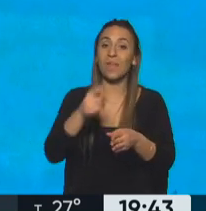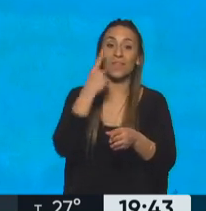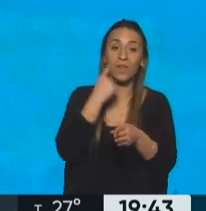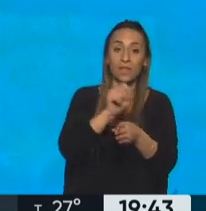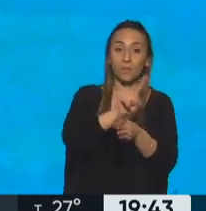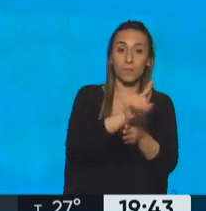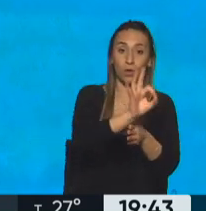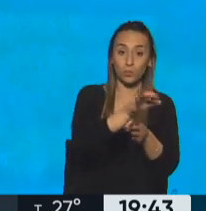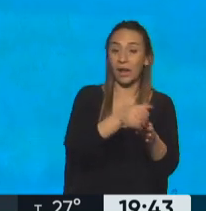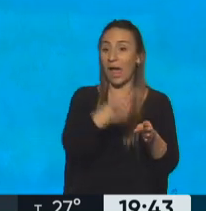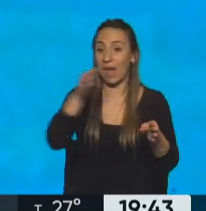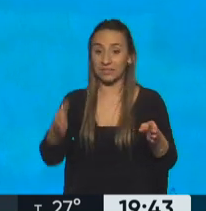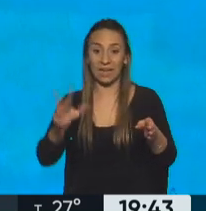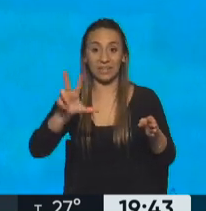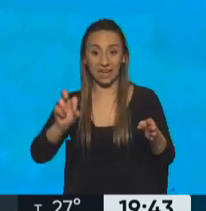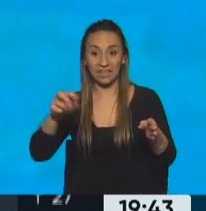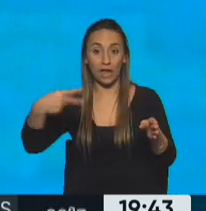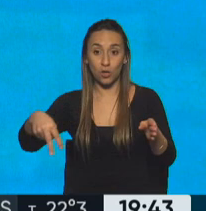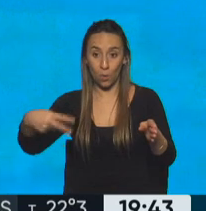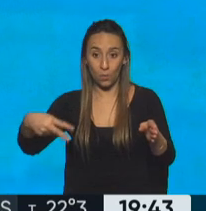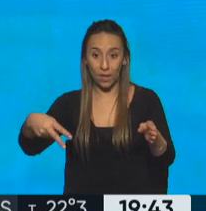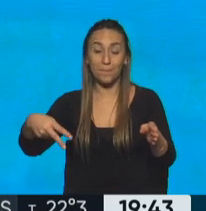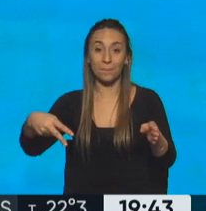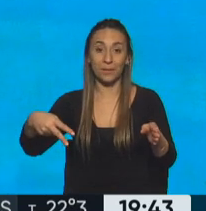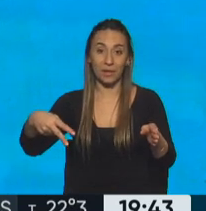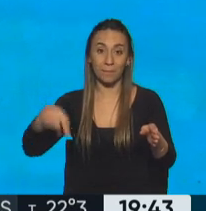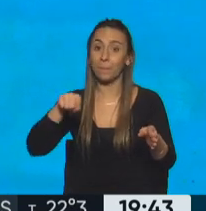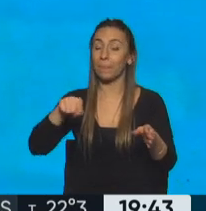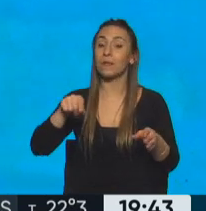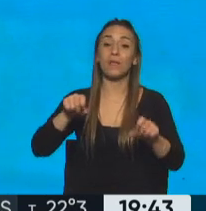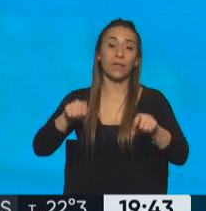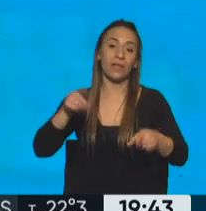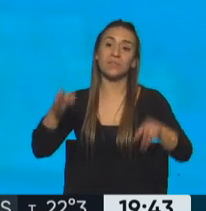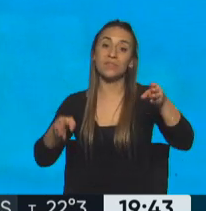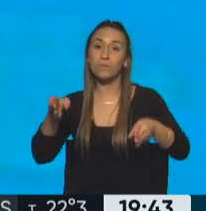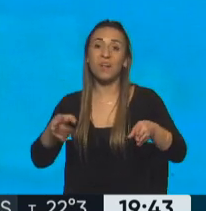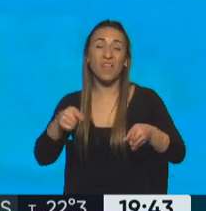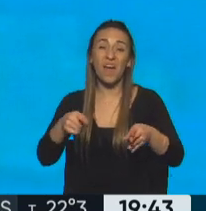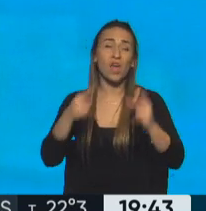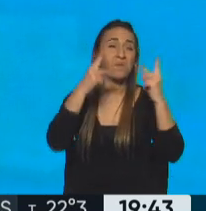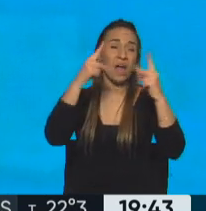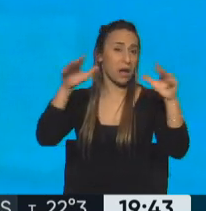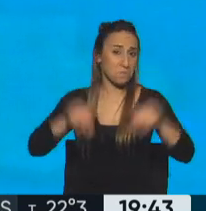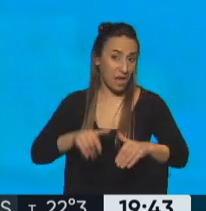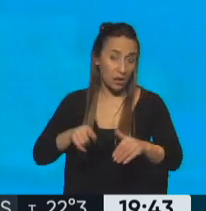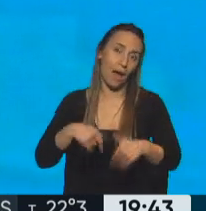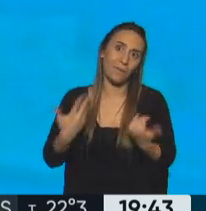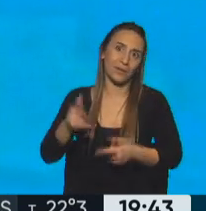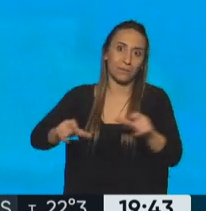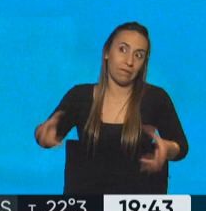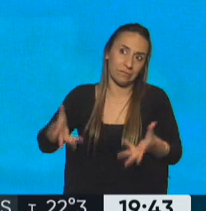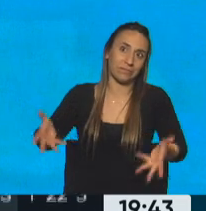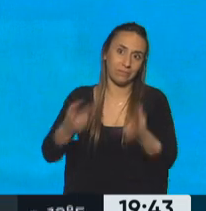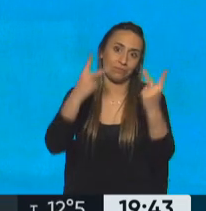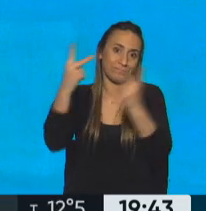de octubre hasta el 30 de noviembre para que se pueda aplicar en la temporada baja, digamos, en las